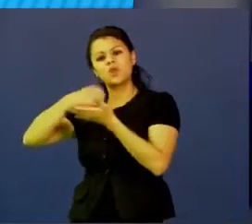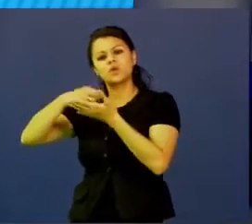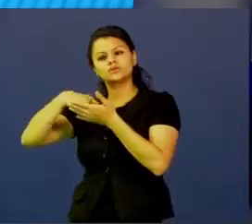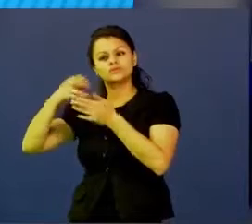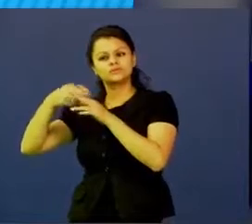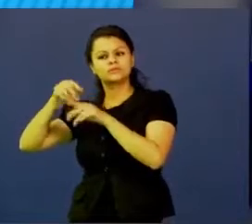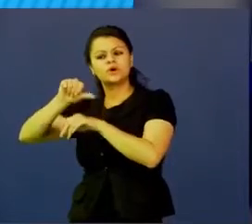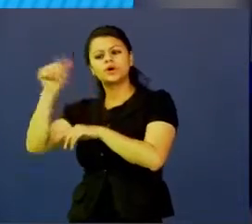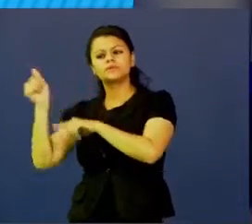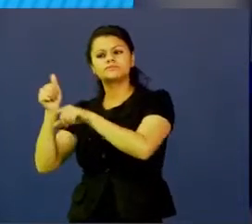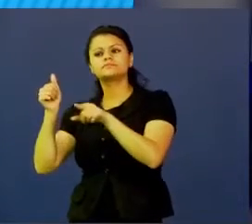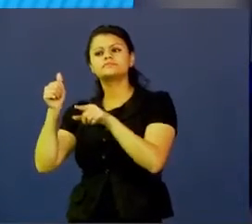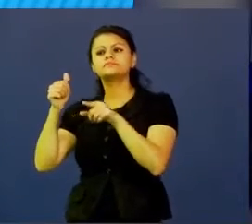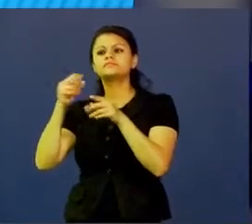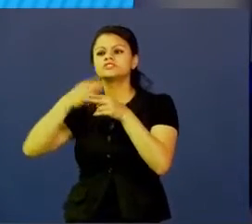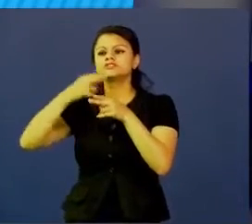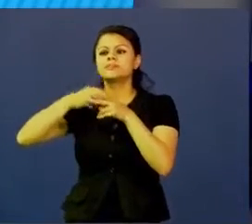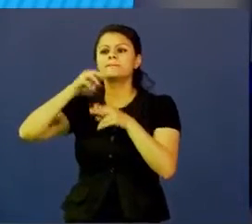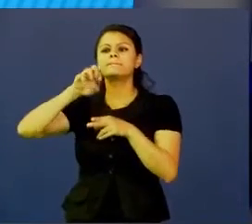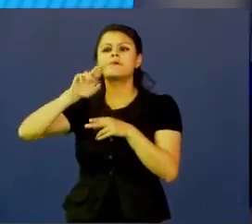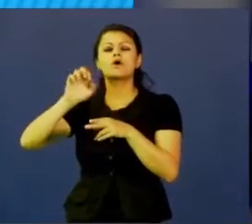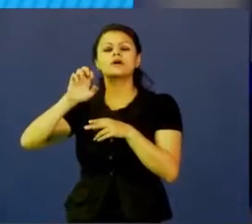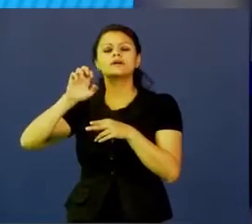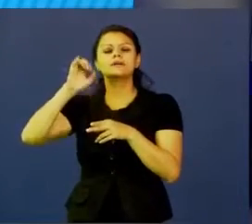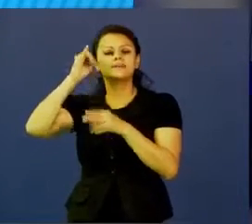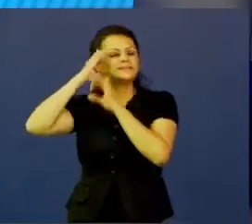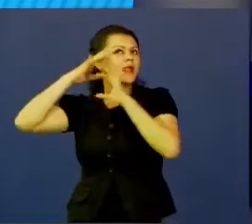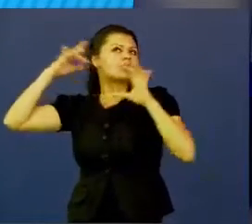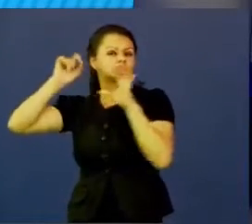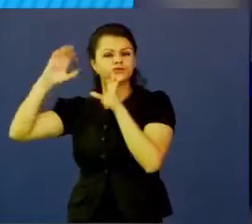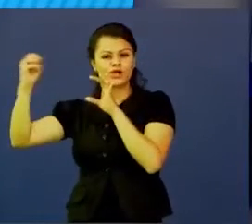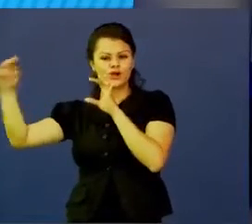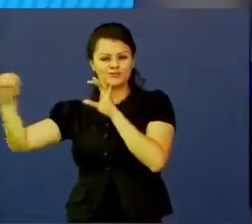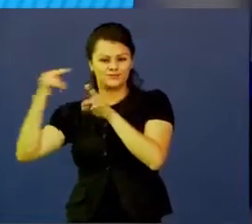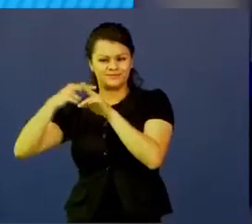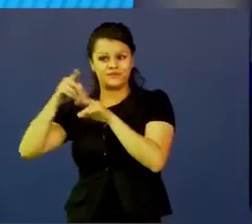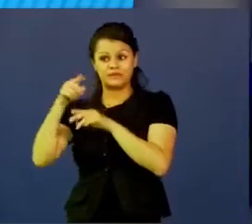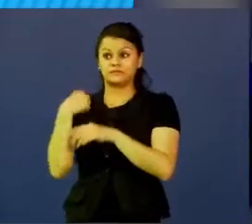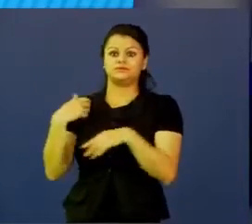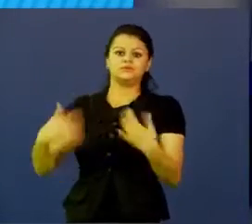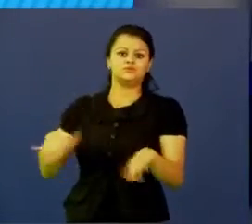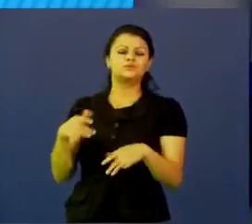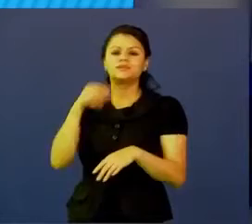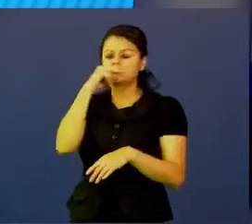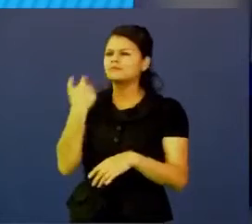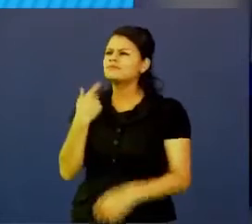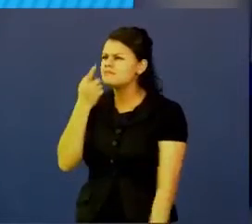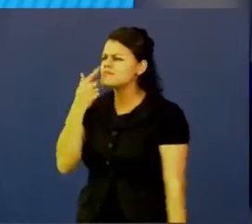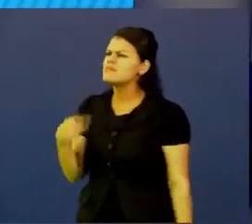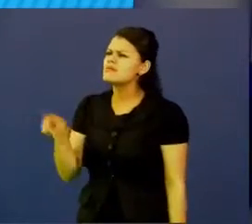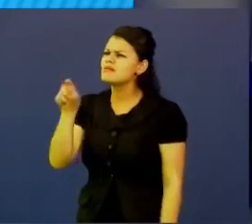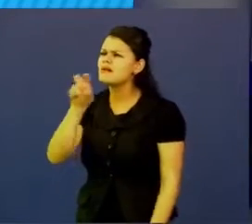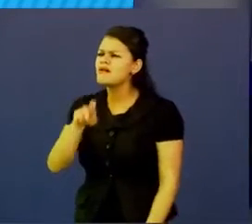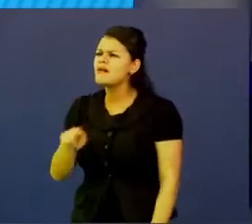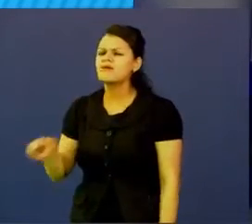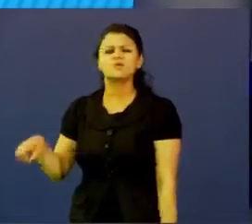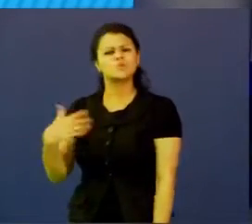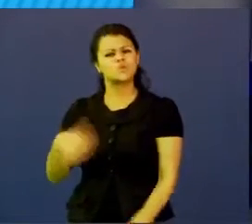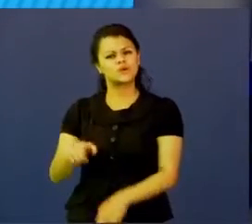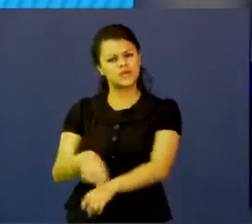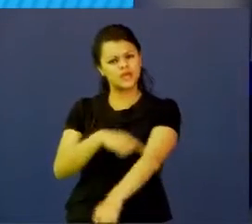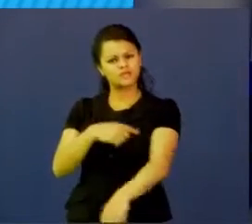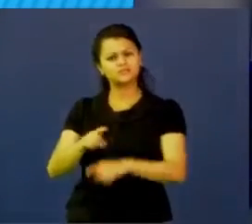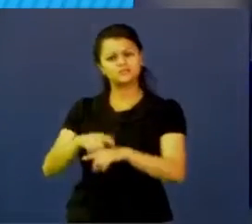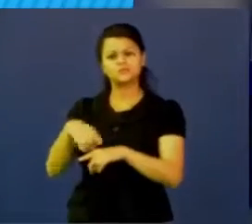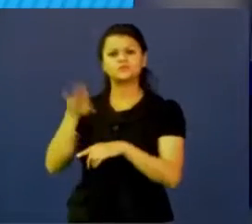moreinspiration.com, esta es fantástica, acá los niños se van seguramente a quedar mucho tiempo explorando, es una base de datos de las